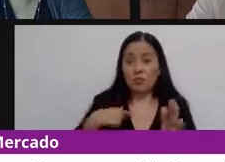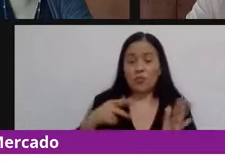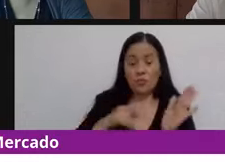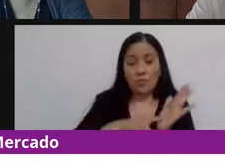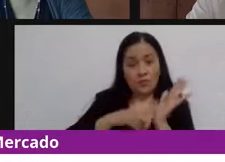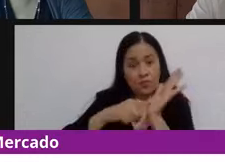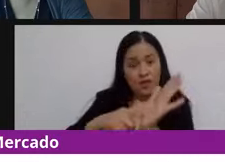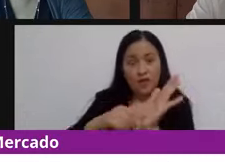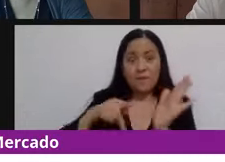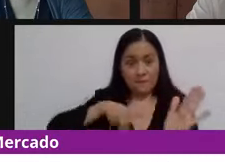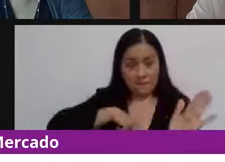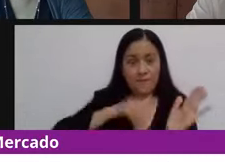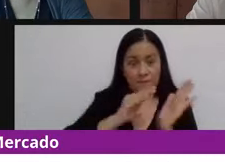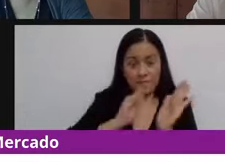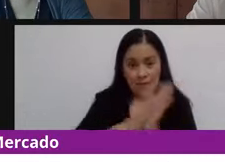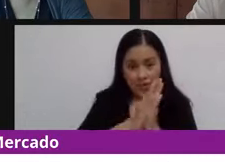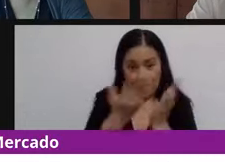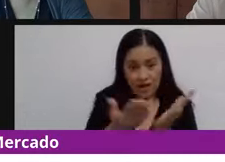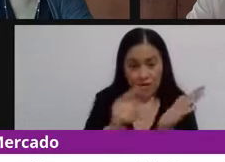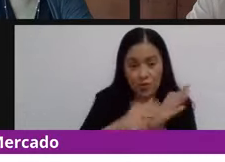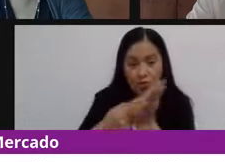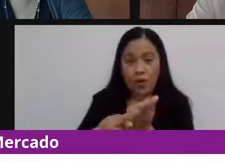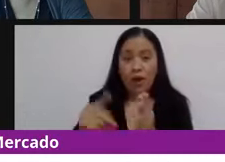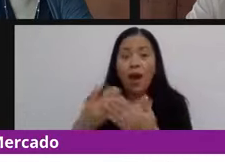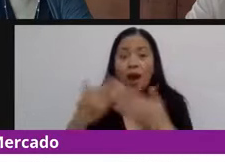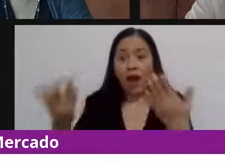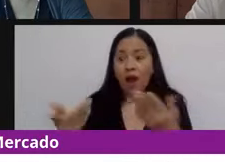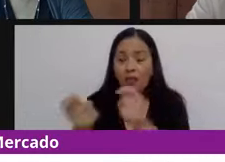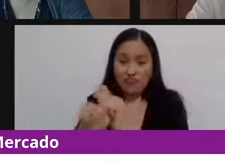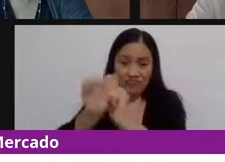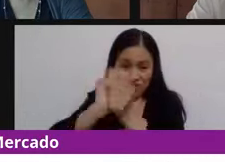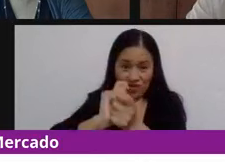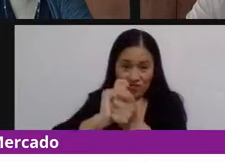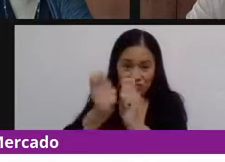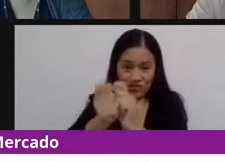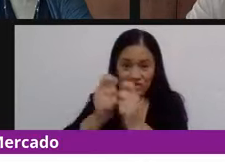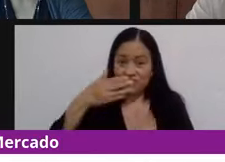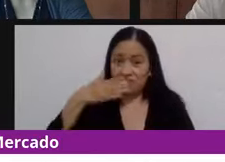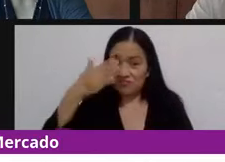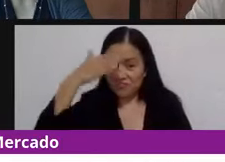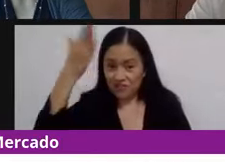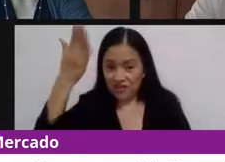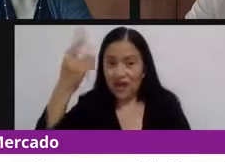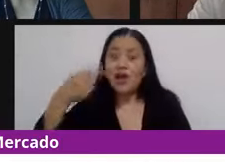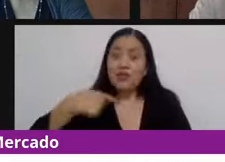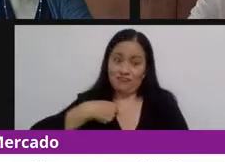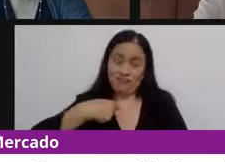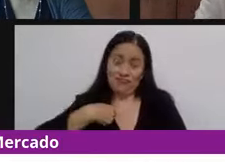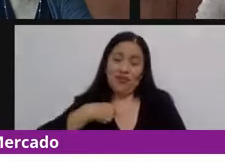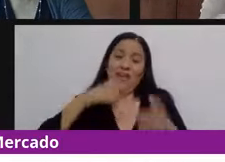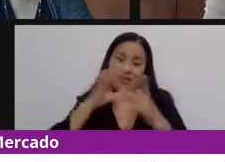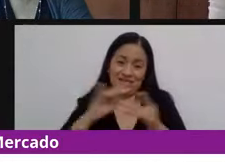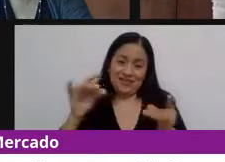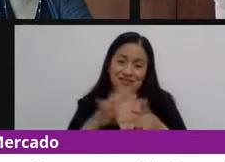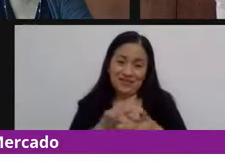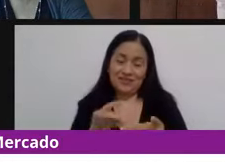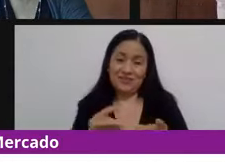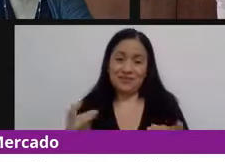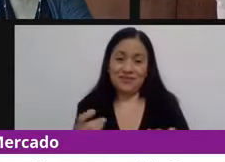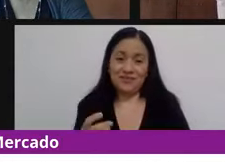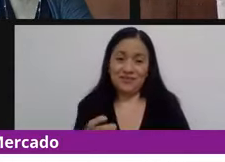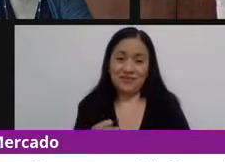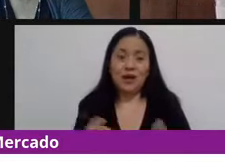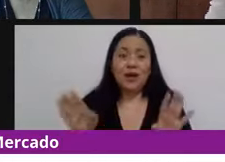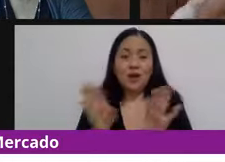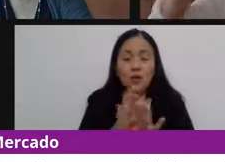mundo árabe en el en el mes de en el mes de octubre. Entonces, pues ahí les estaré platicando porque es interesante como pues